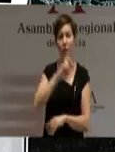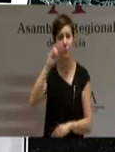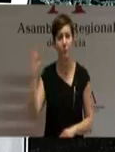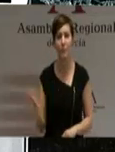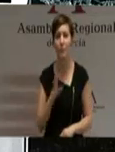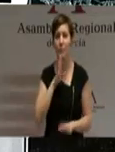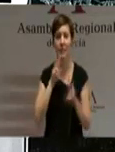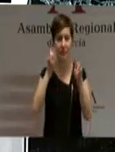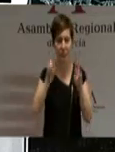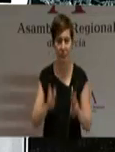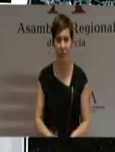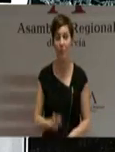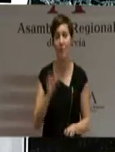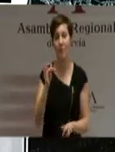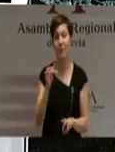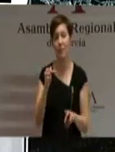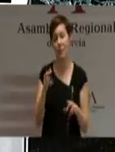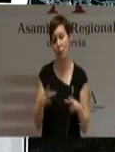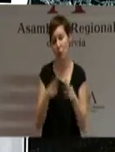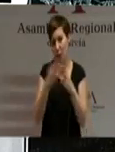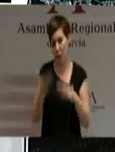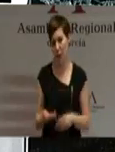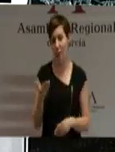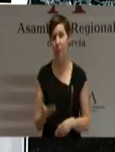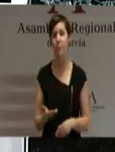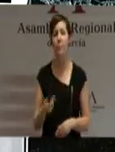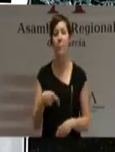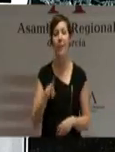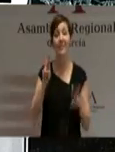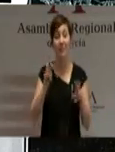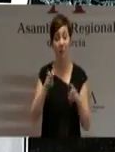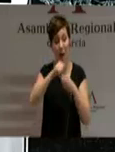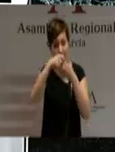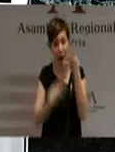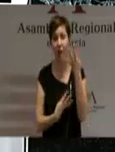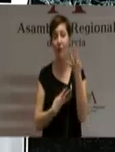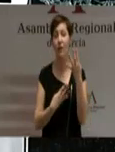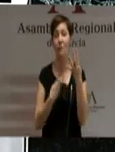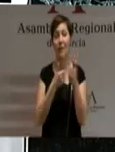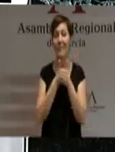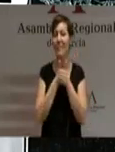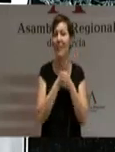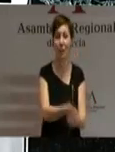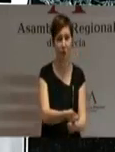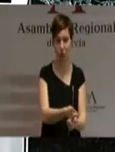los asuntos sociales más graves. La magnitud y trascendencia de estos asuntos exigen un seguimiento muy ágil,